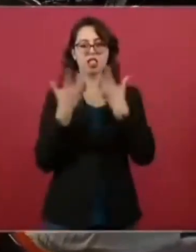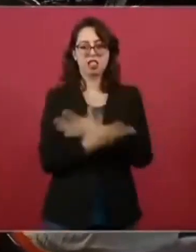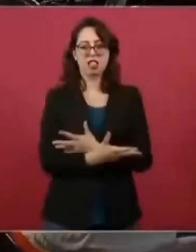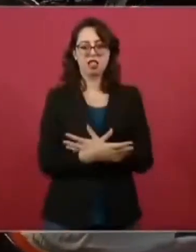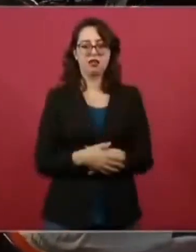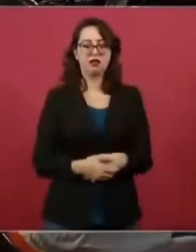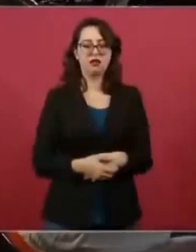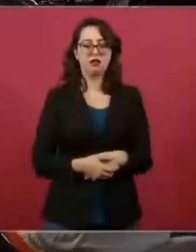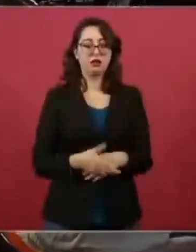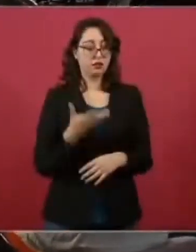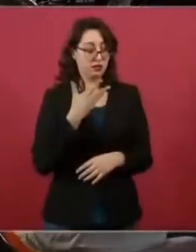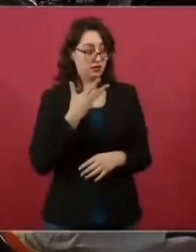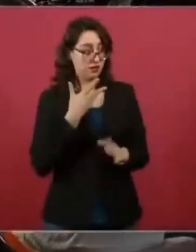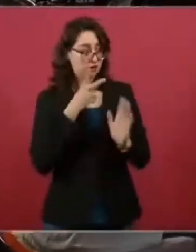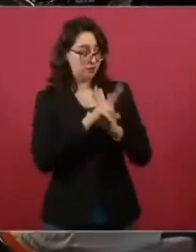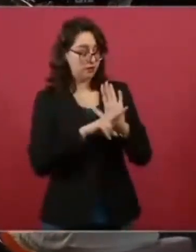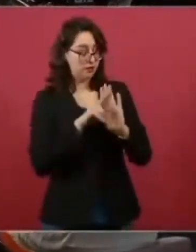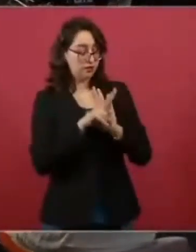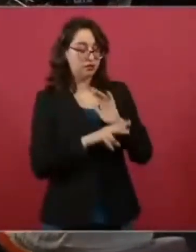Consíguela, ver, ponla, ponla.